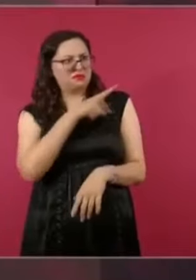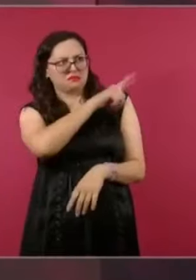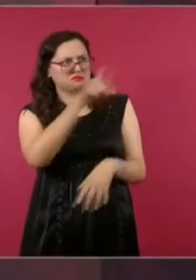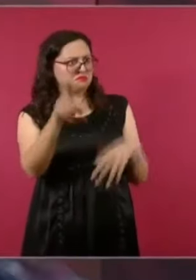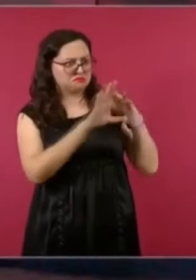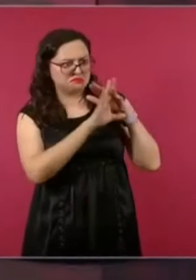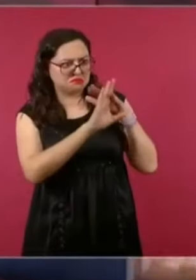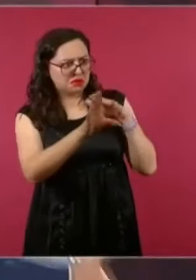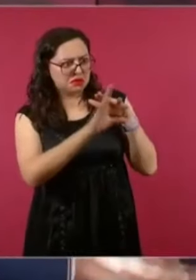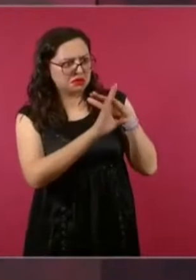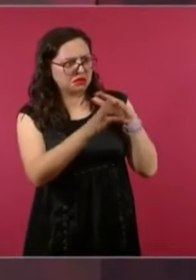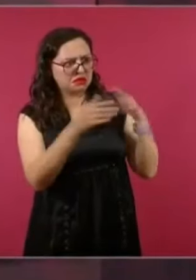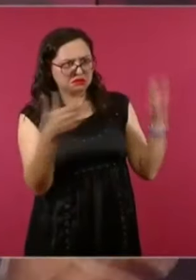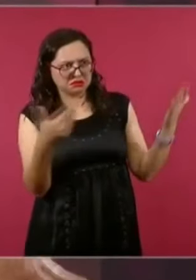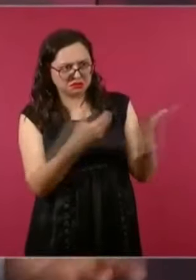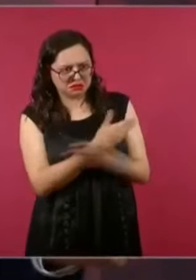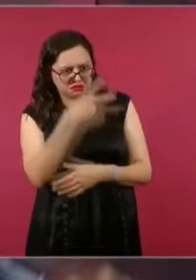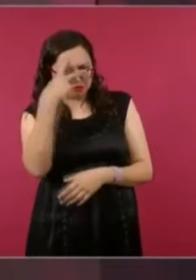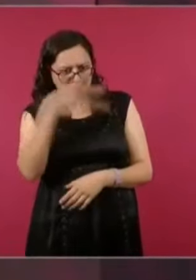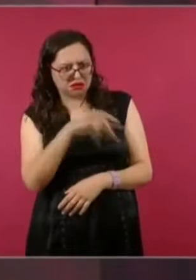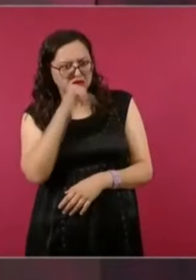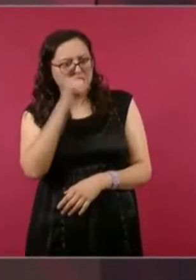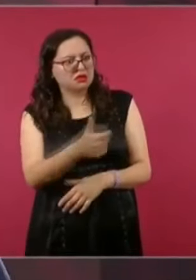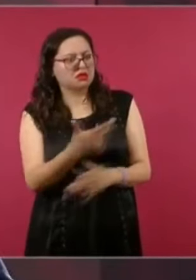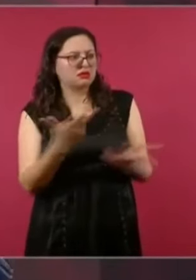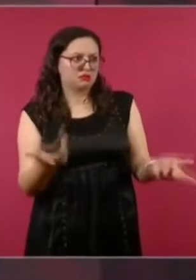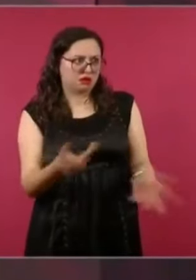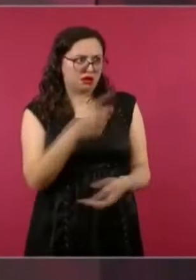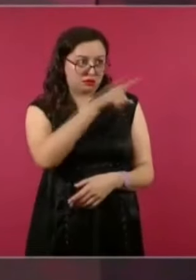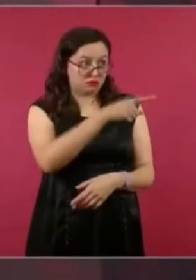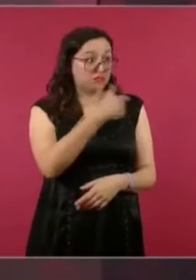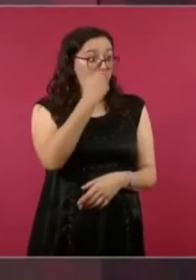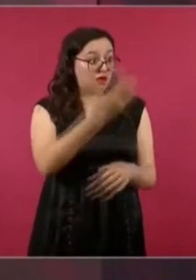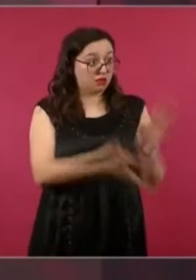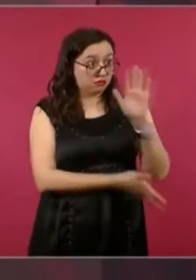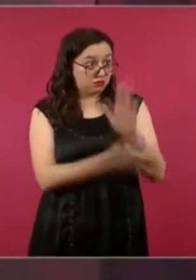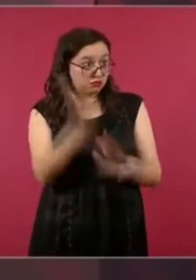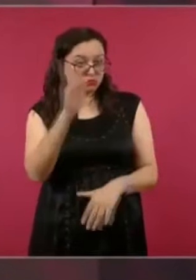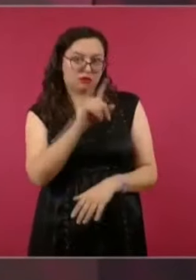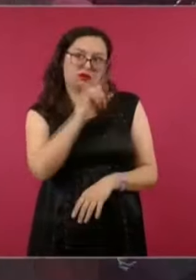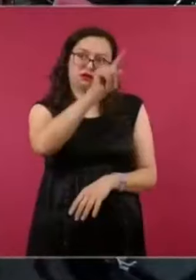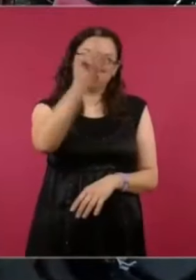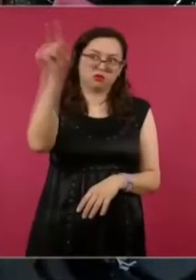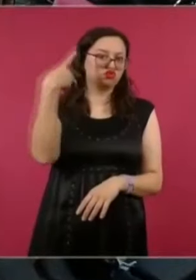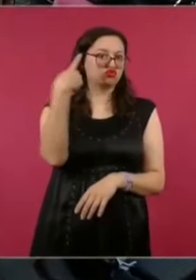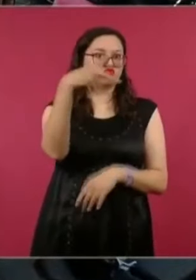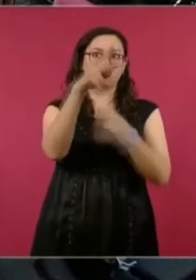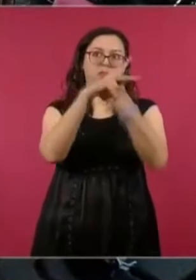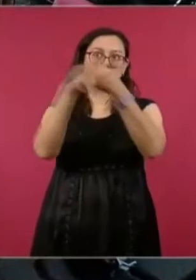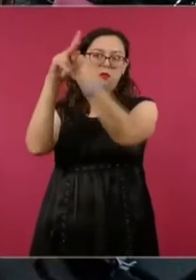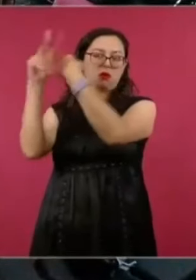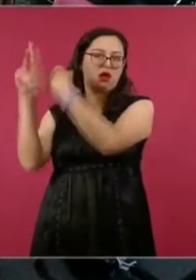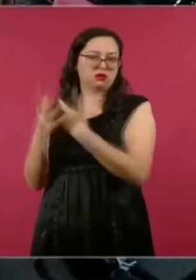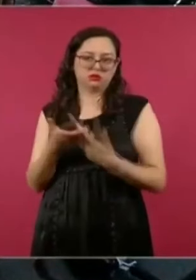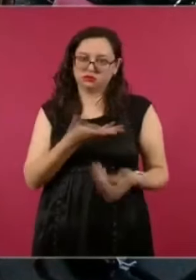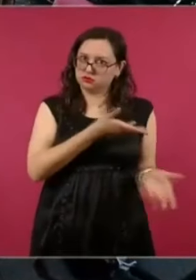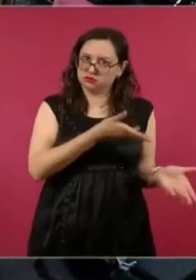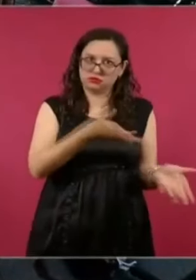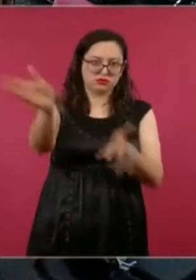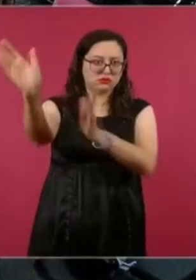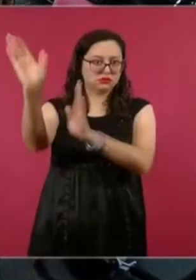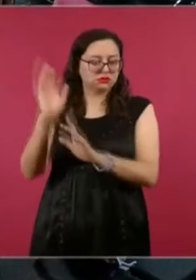¿Por qué llegan a México y luego…?